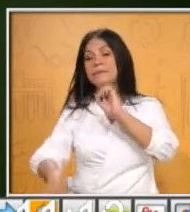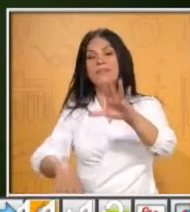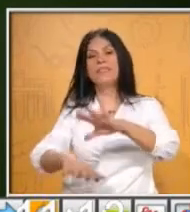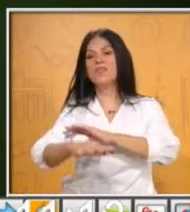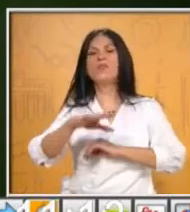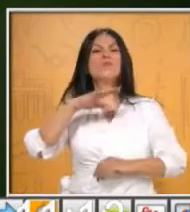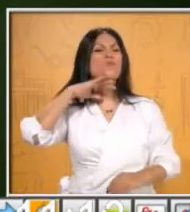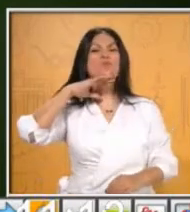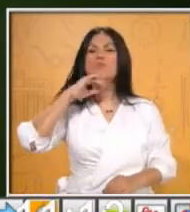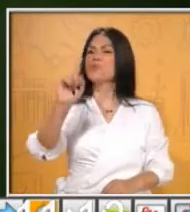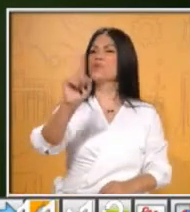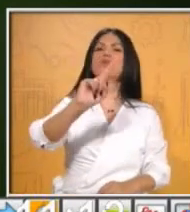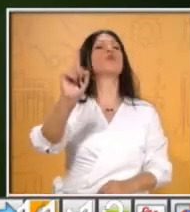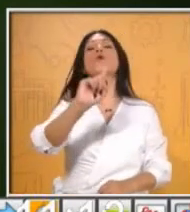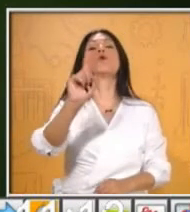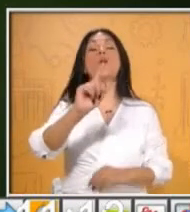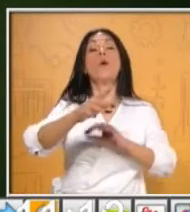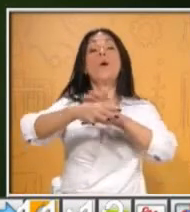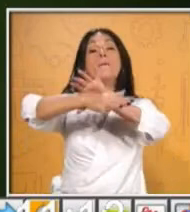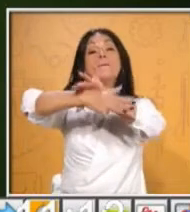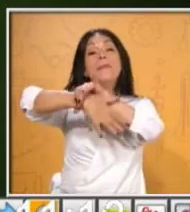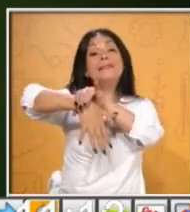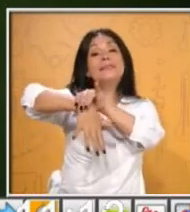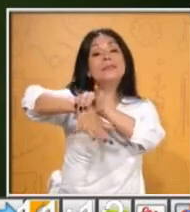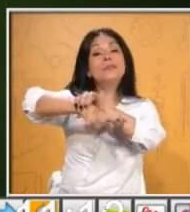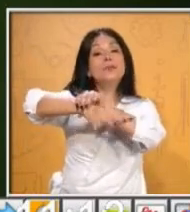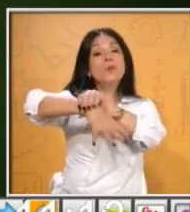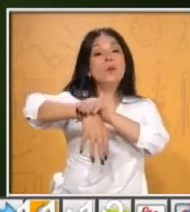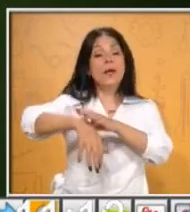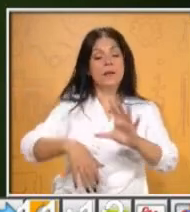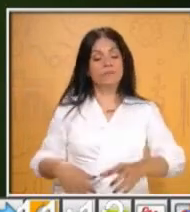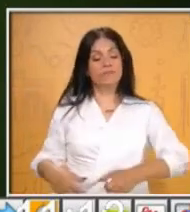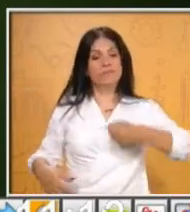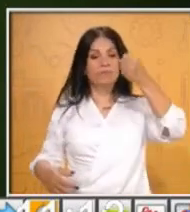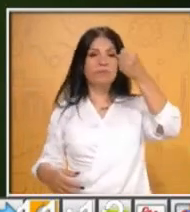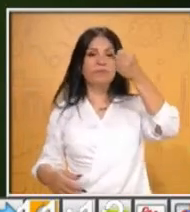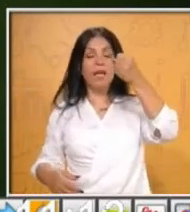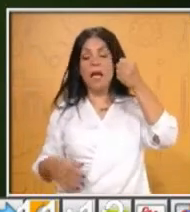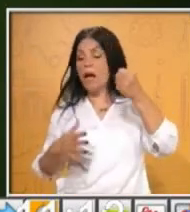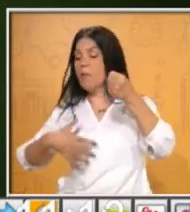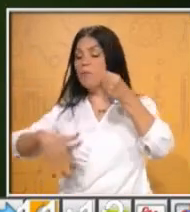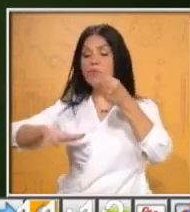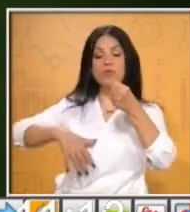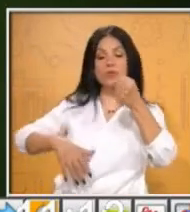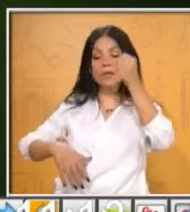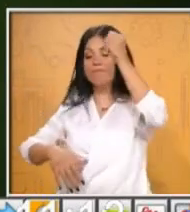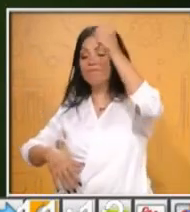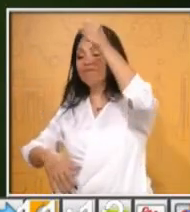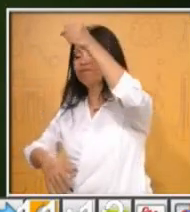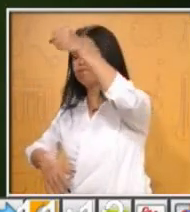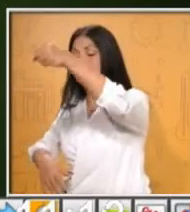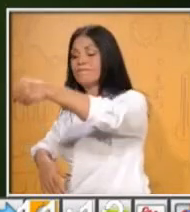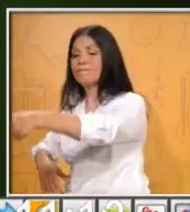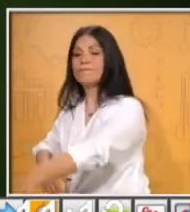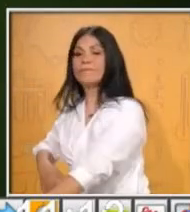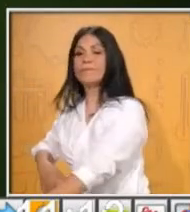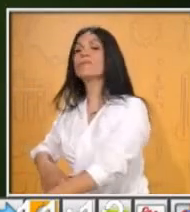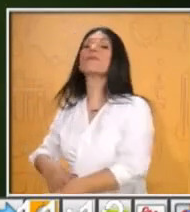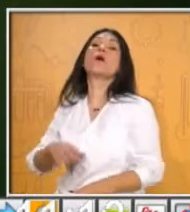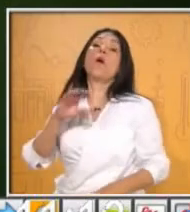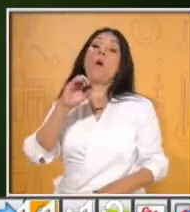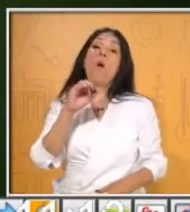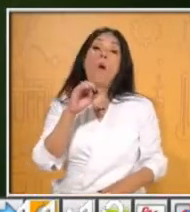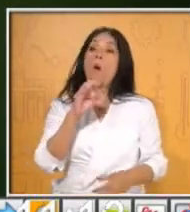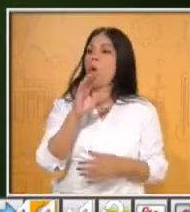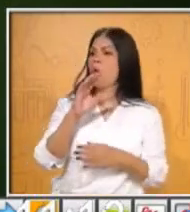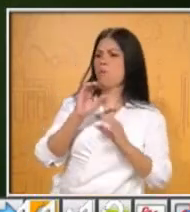corresponde. Si en algún momento tú estás en un lugar en donde no hay un bote, lo que puedes hacer es mantenerlo